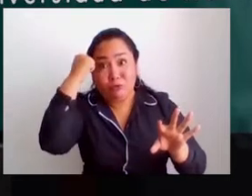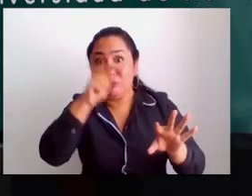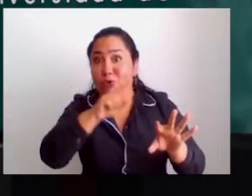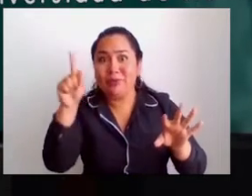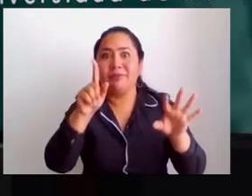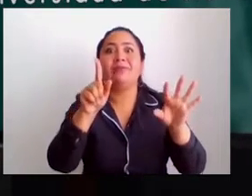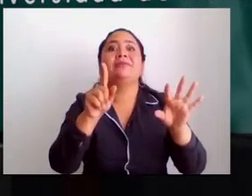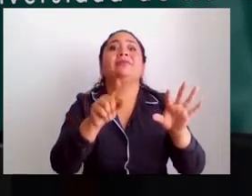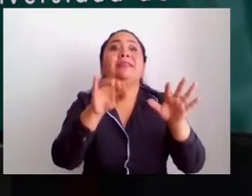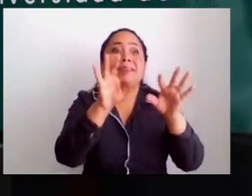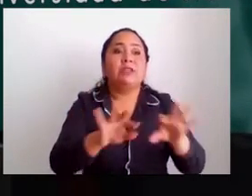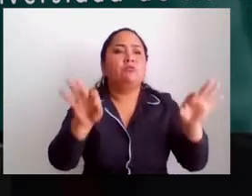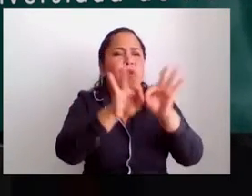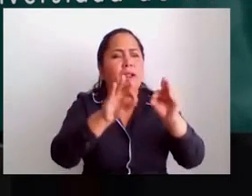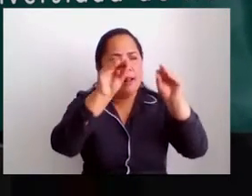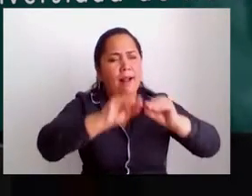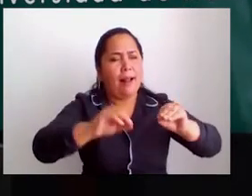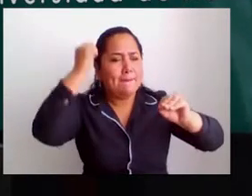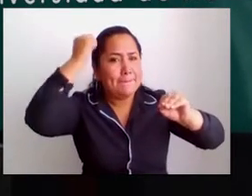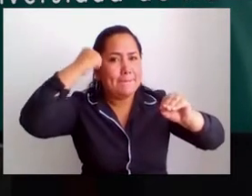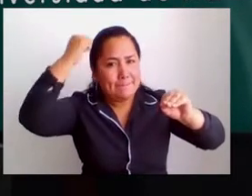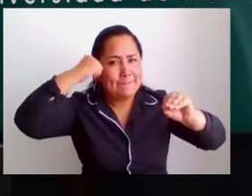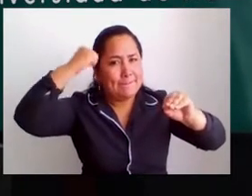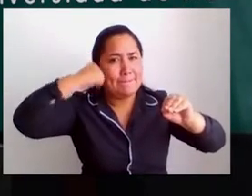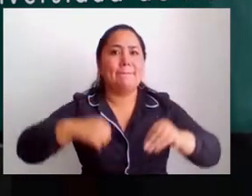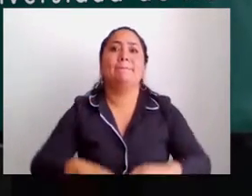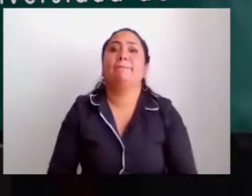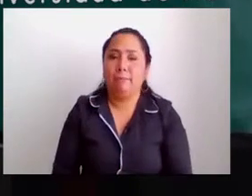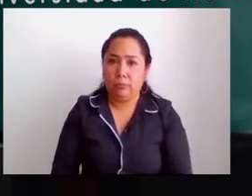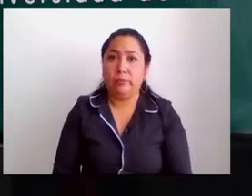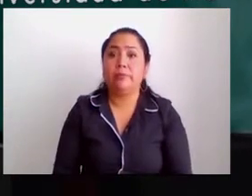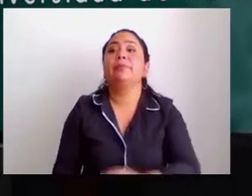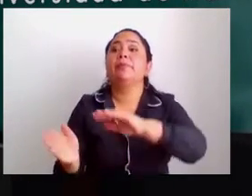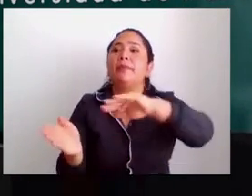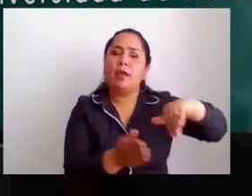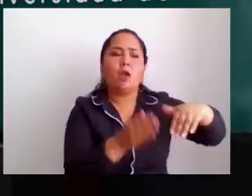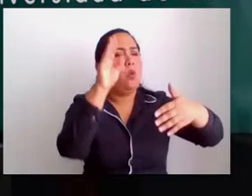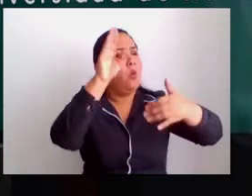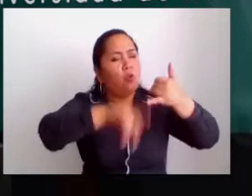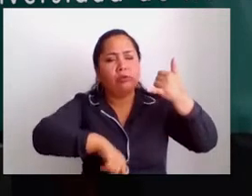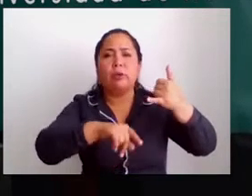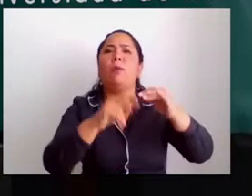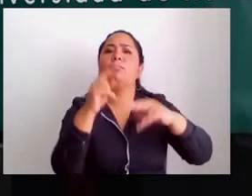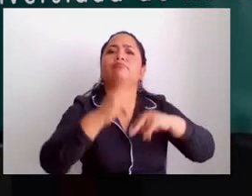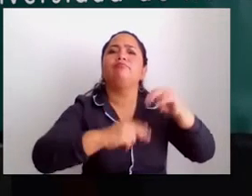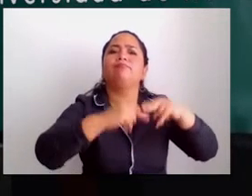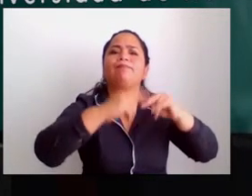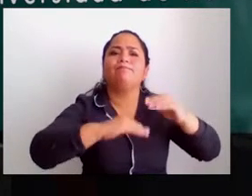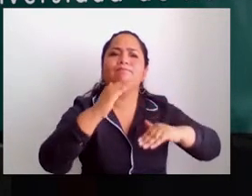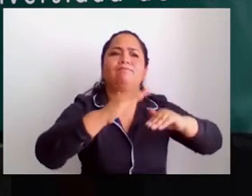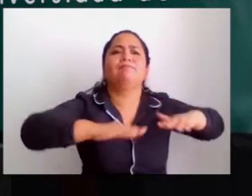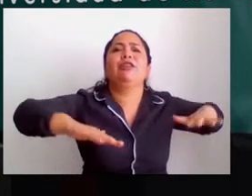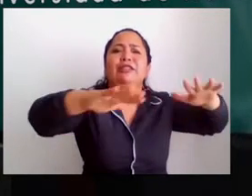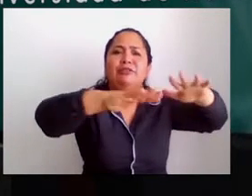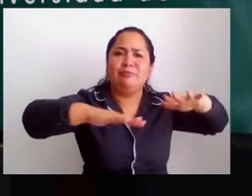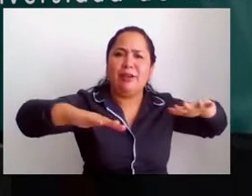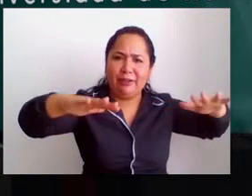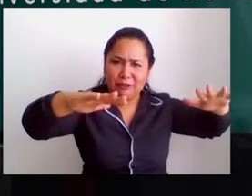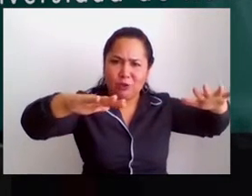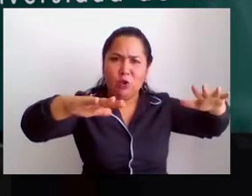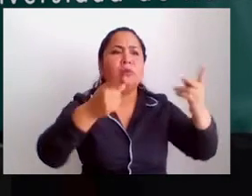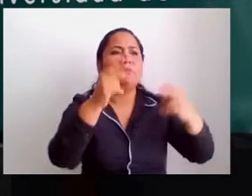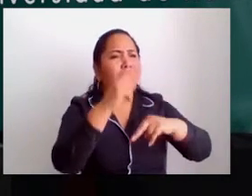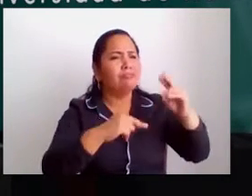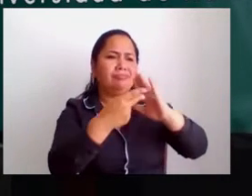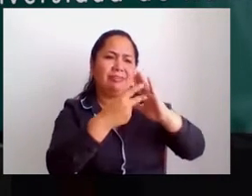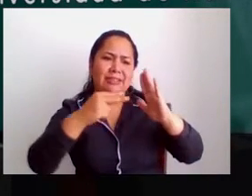están en torno a la formación académica en el programa. Y finalmente, pues la parte de infraestructura me parece que es muy importante, infraestructura física,